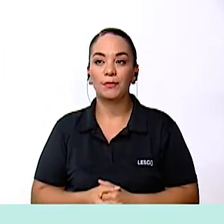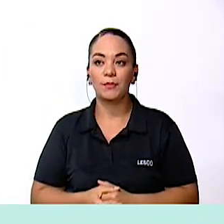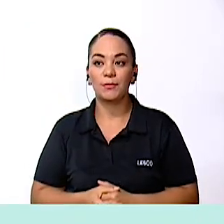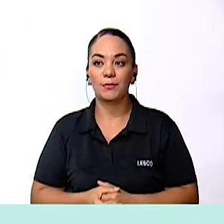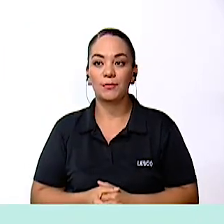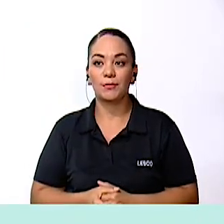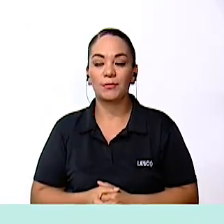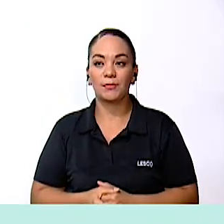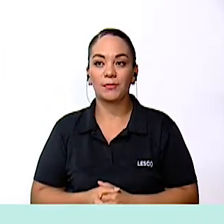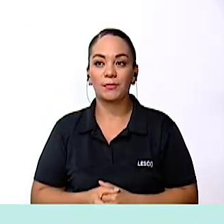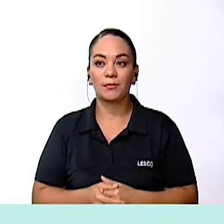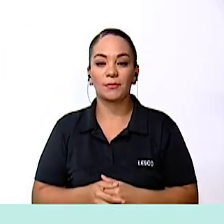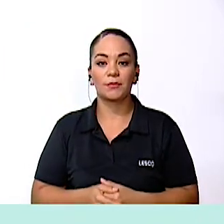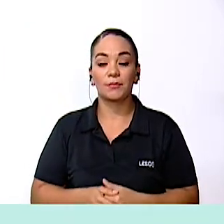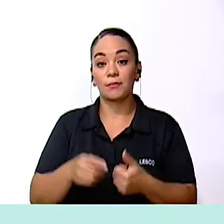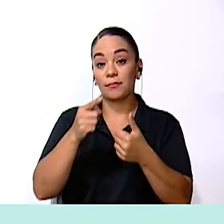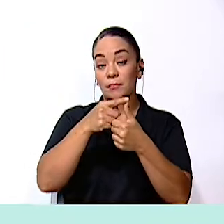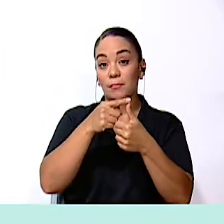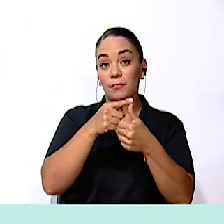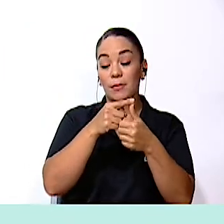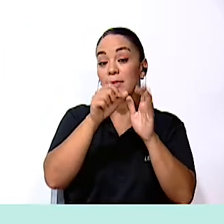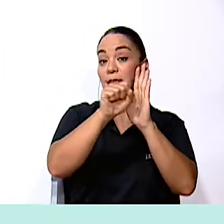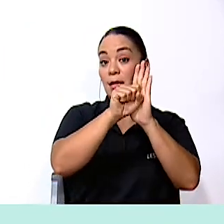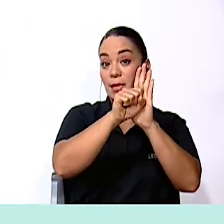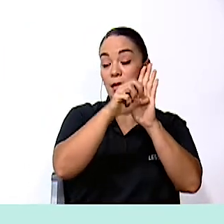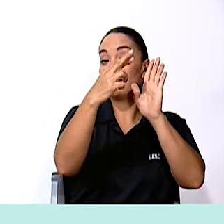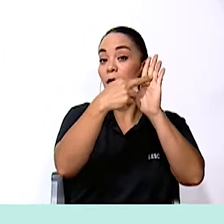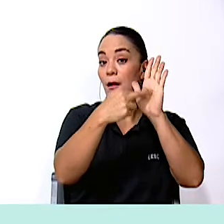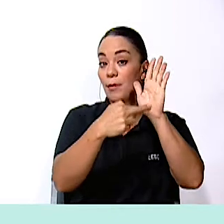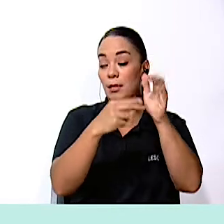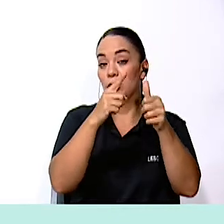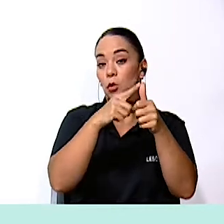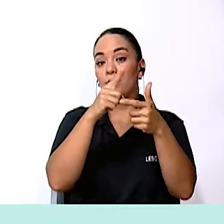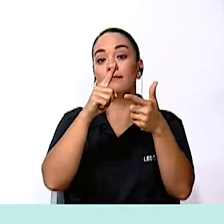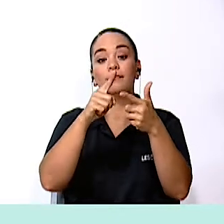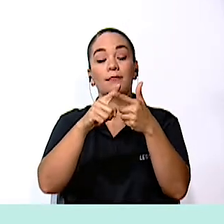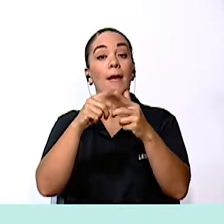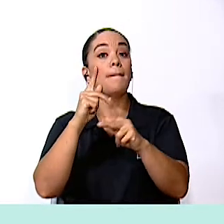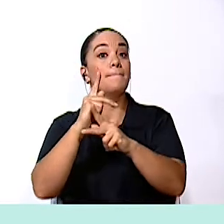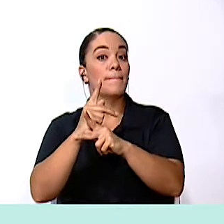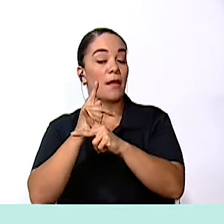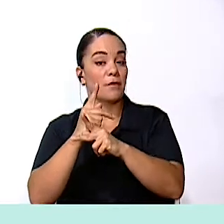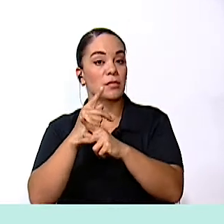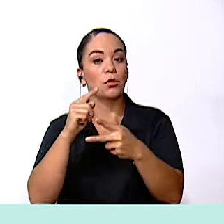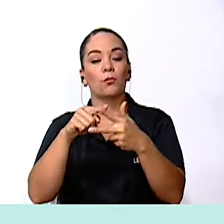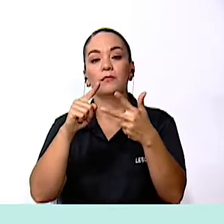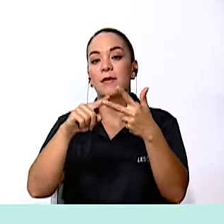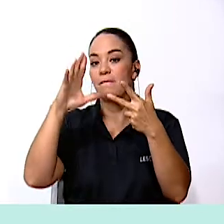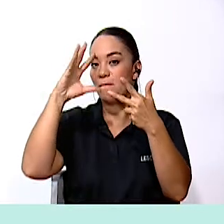Están las señales de reglamentación Prevención E información